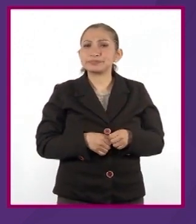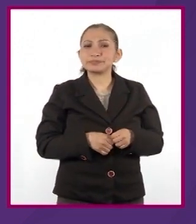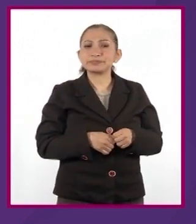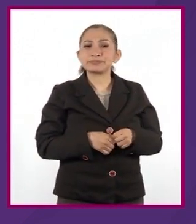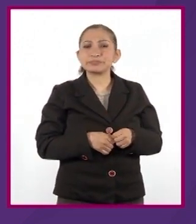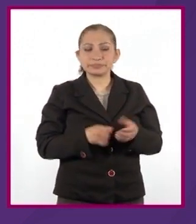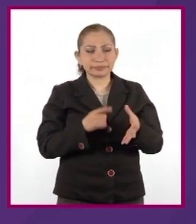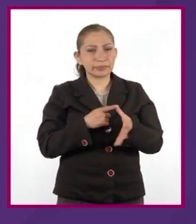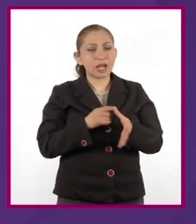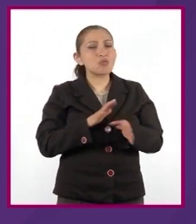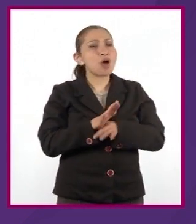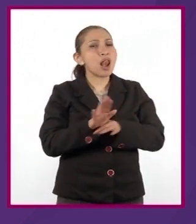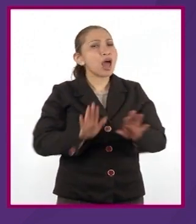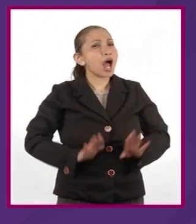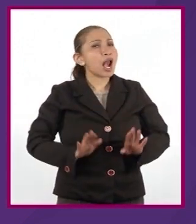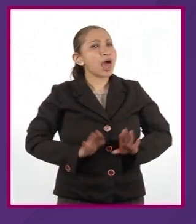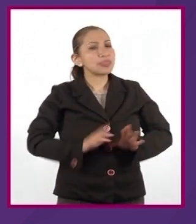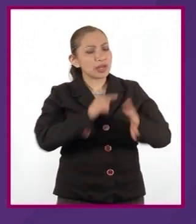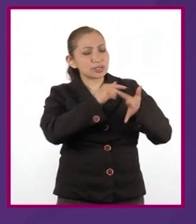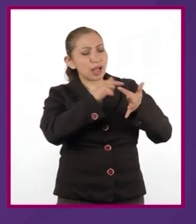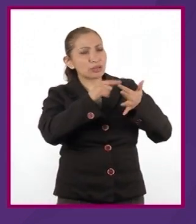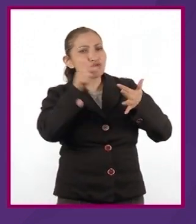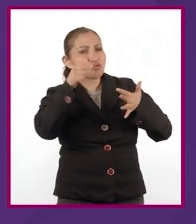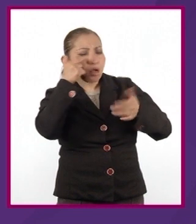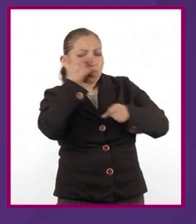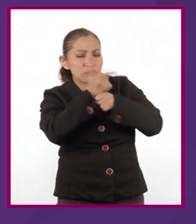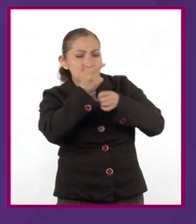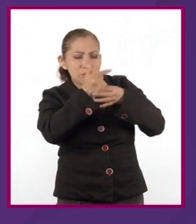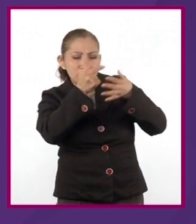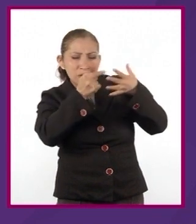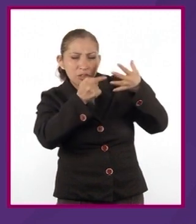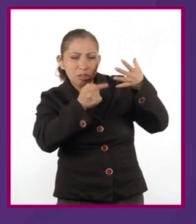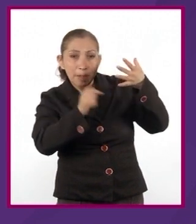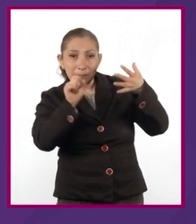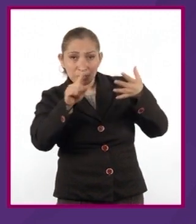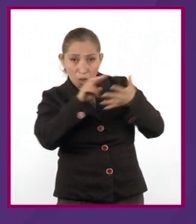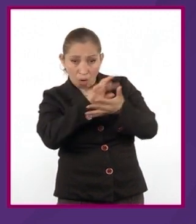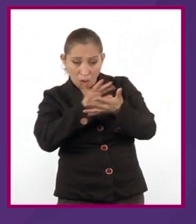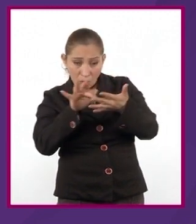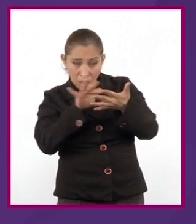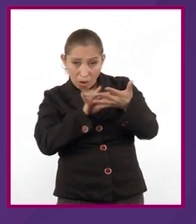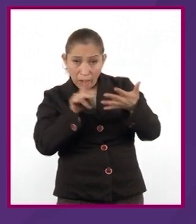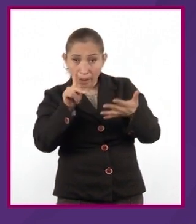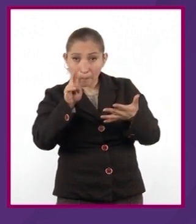¿Qué características lograron identificar en el prólogo que leyeron?